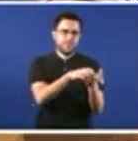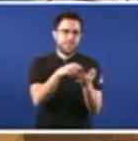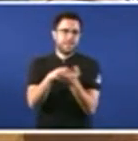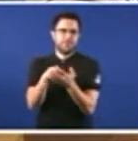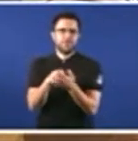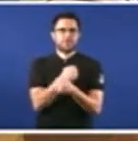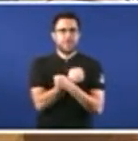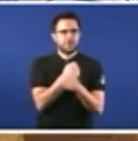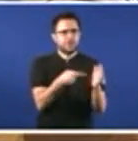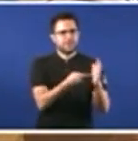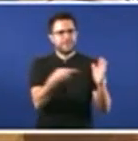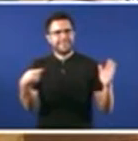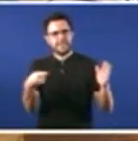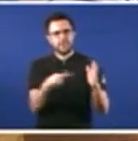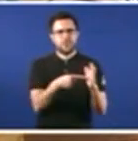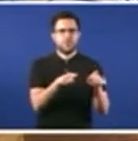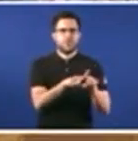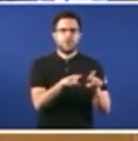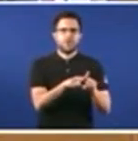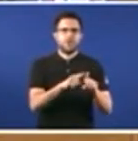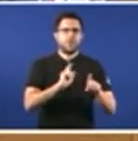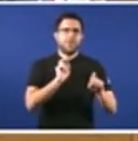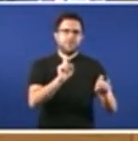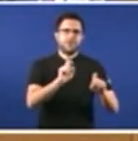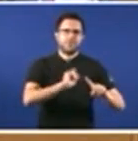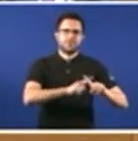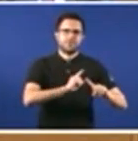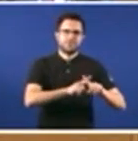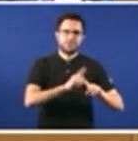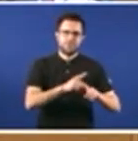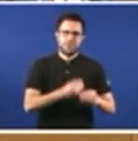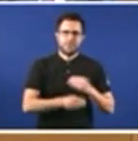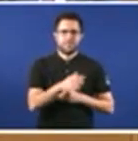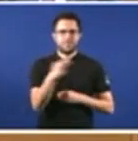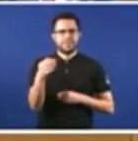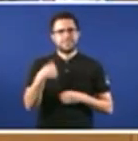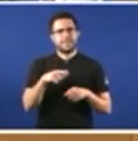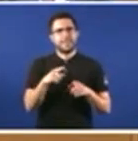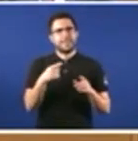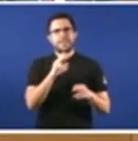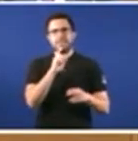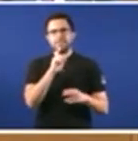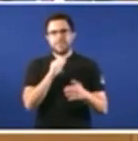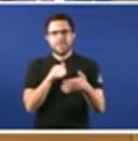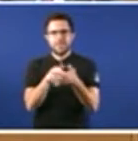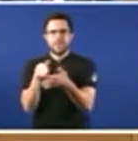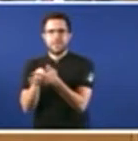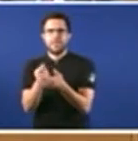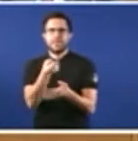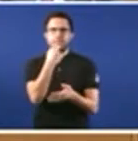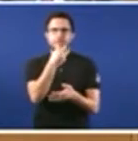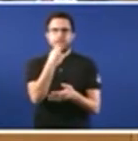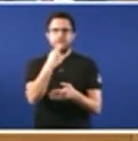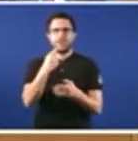afectiva eliminou tamén as oficinas de igualdade dos por favor dificultou a dispensación da